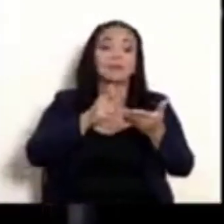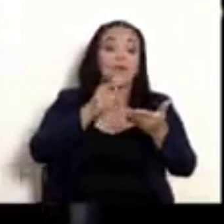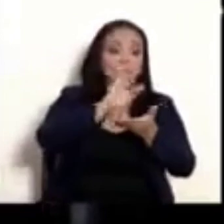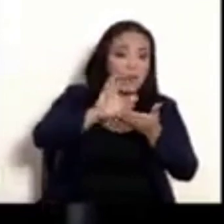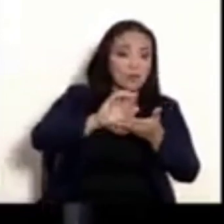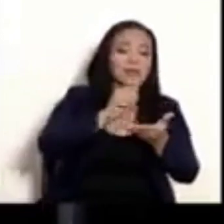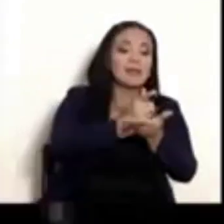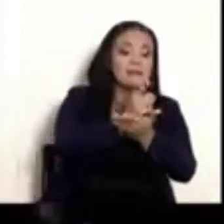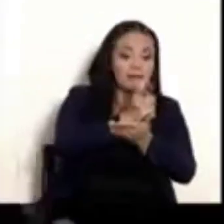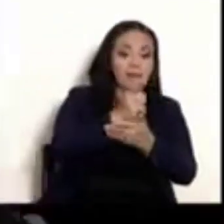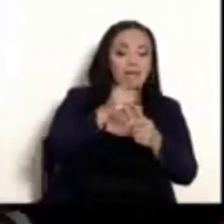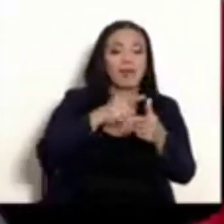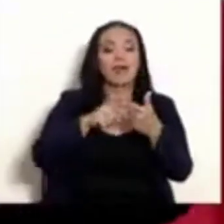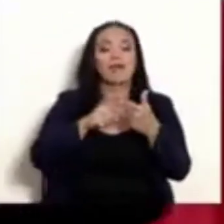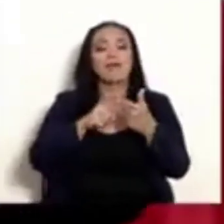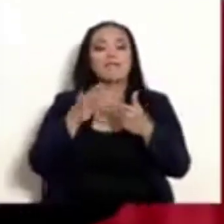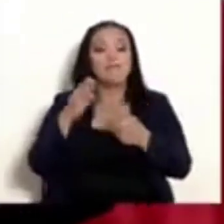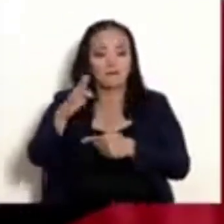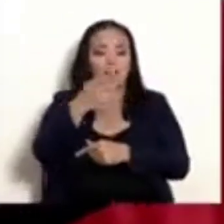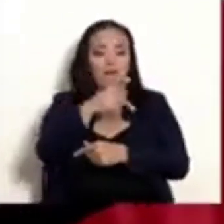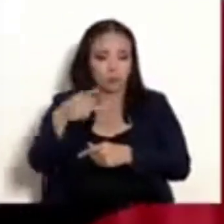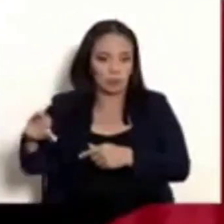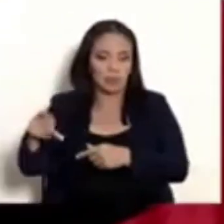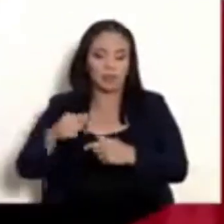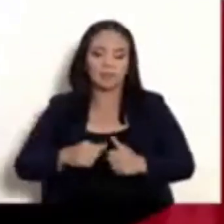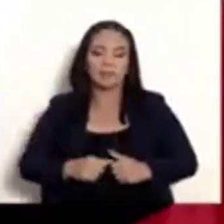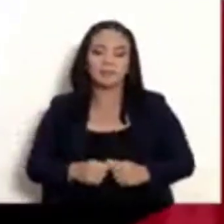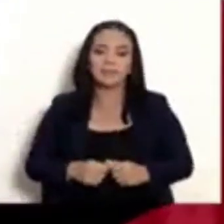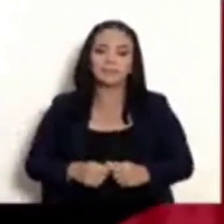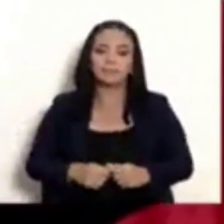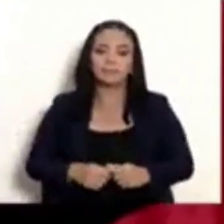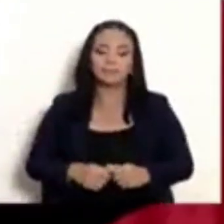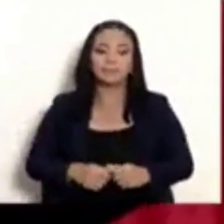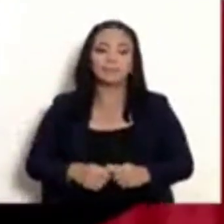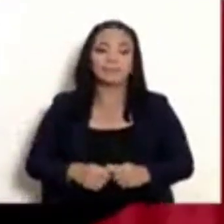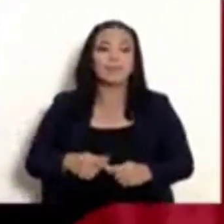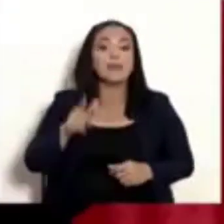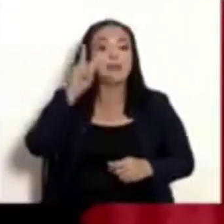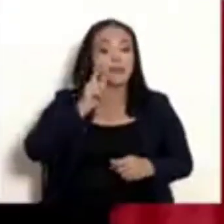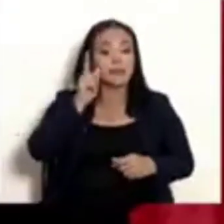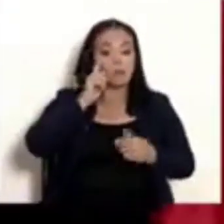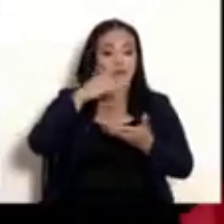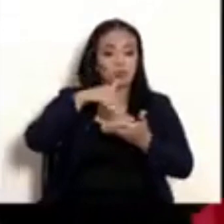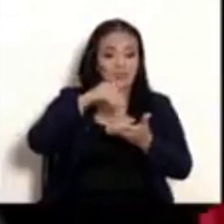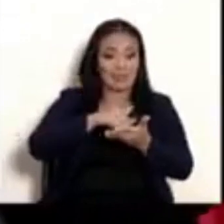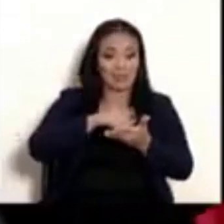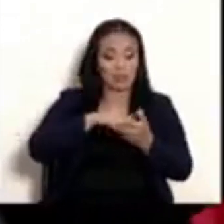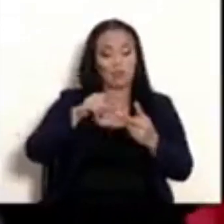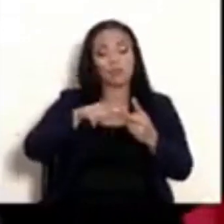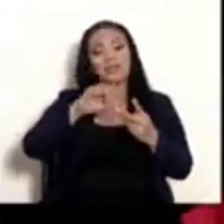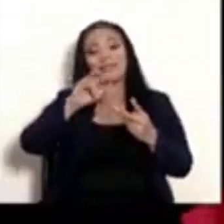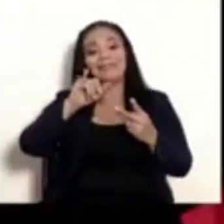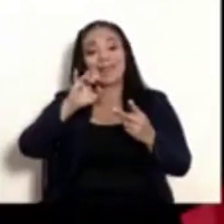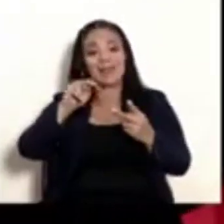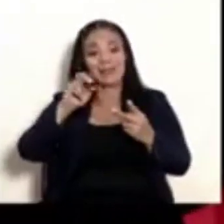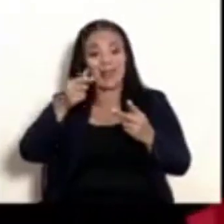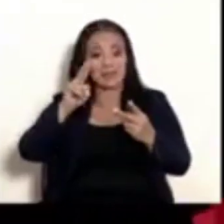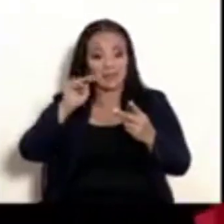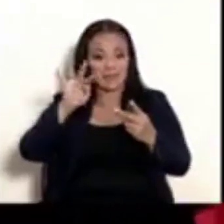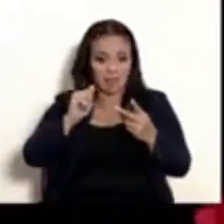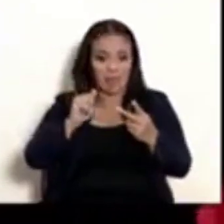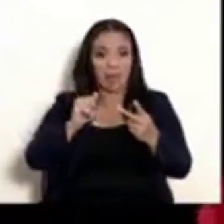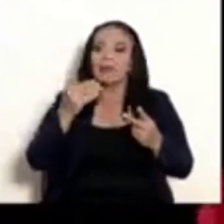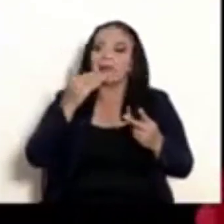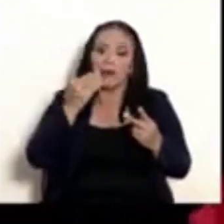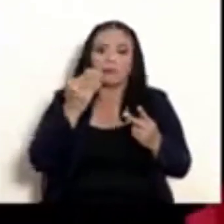y la zona de Barrancas, en Punta Arenas. En Limón Centro y Cieneguita, gracias a cuatro investigaciones